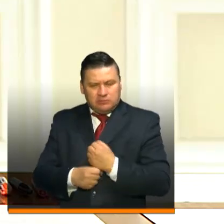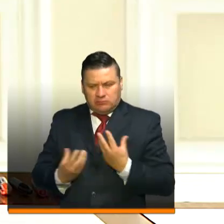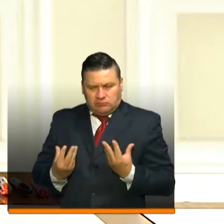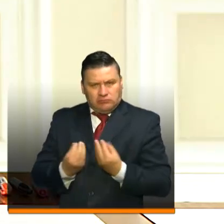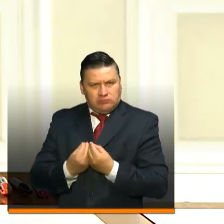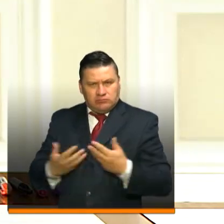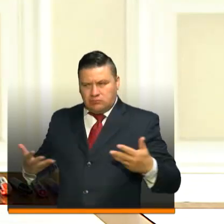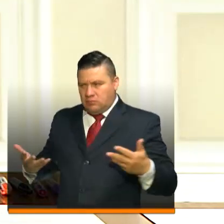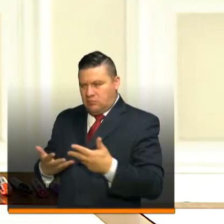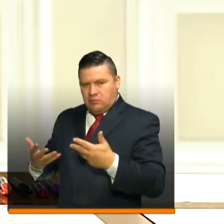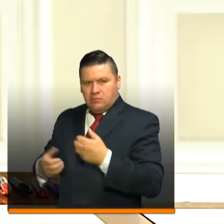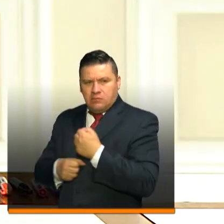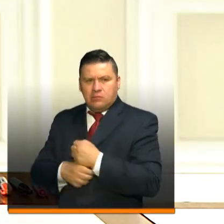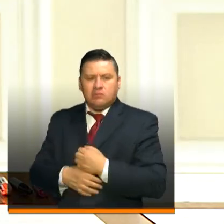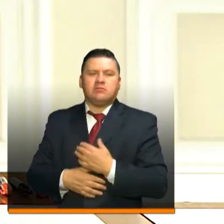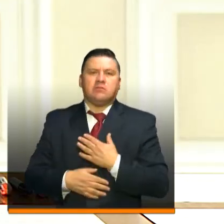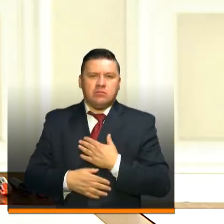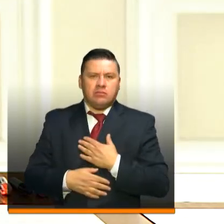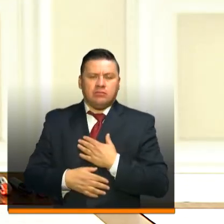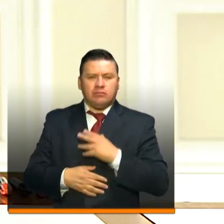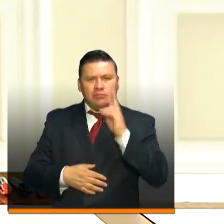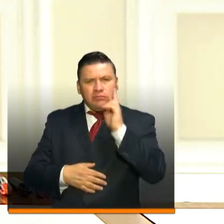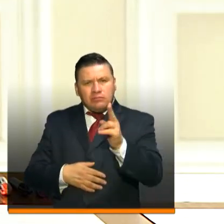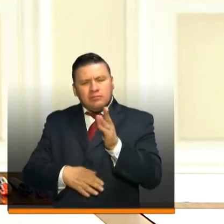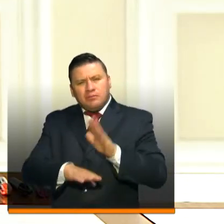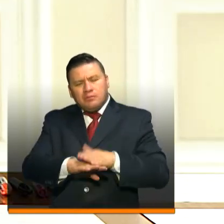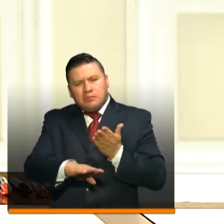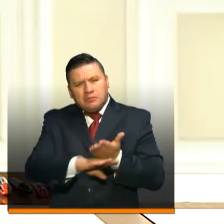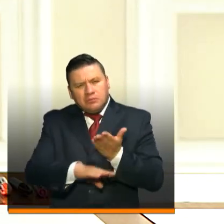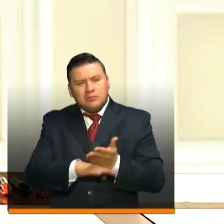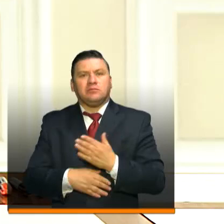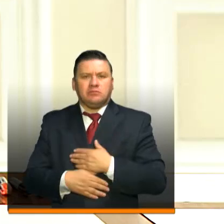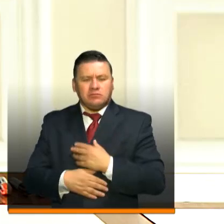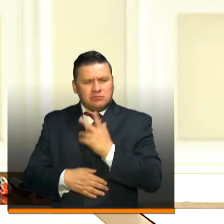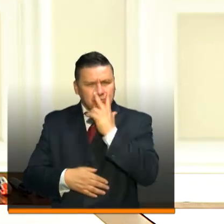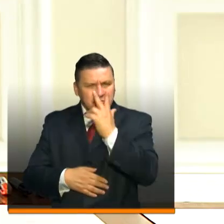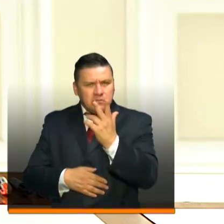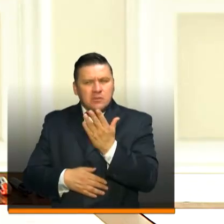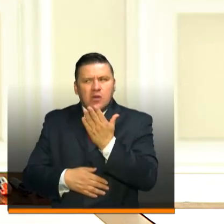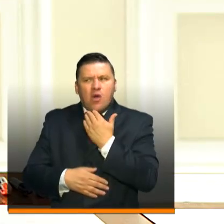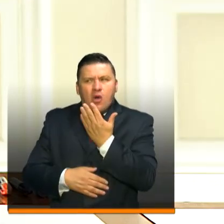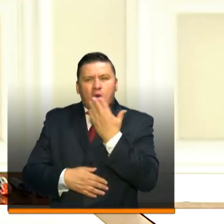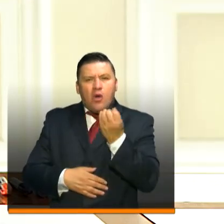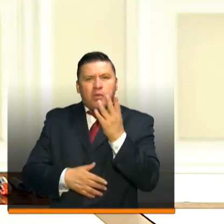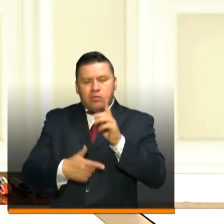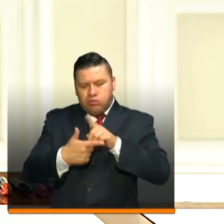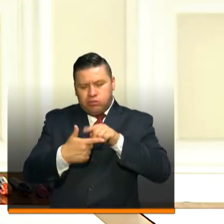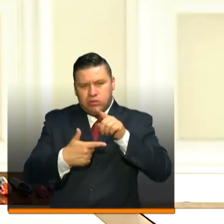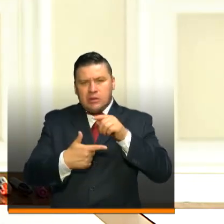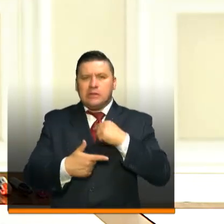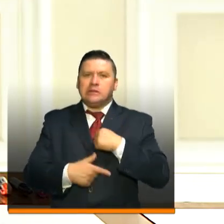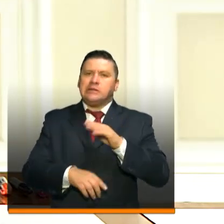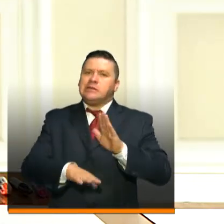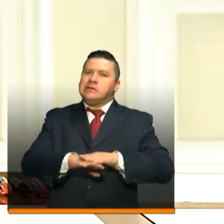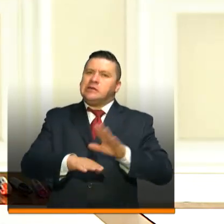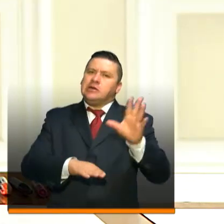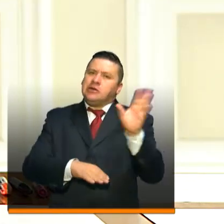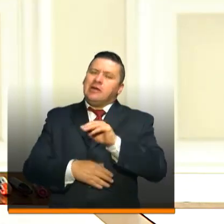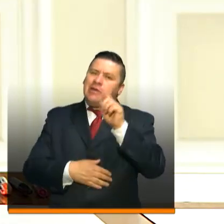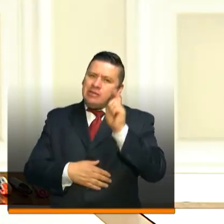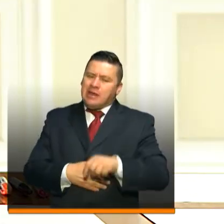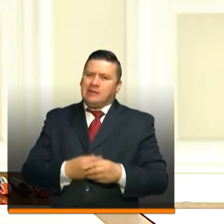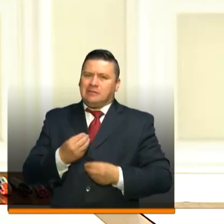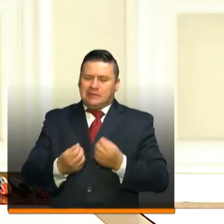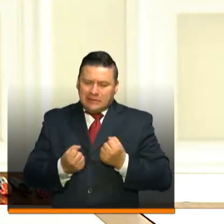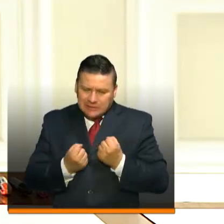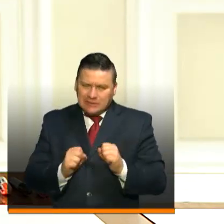equipo de colaboradores, de ver sus recomendaciones, de ver las tendencias, yo quiero hacerles un llamado a que todos